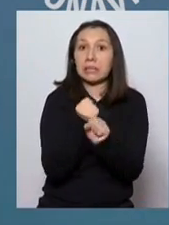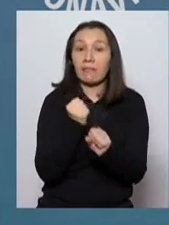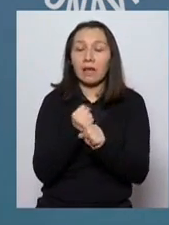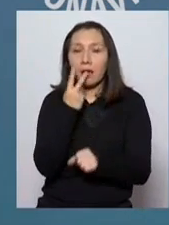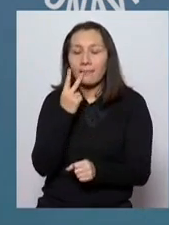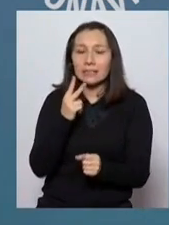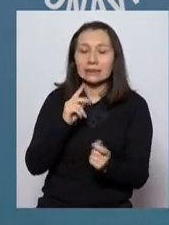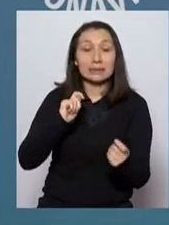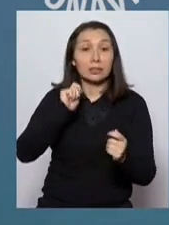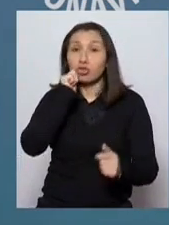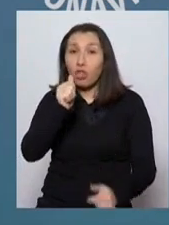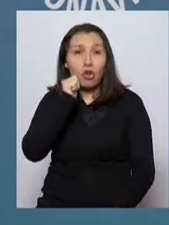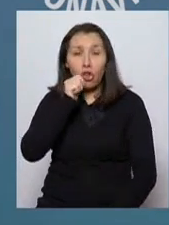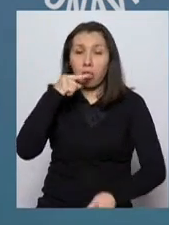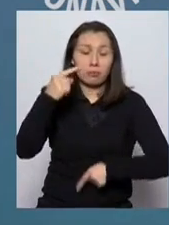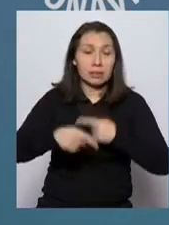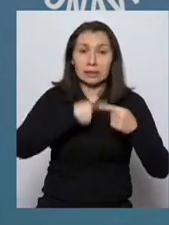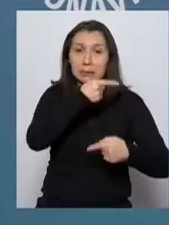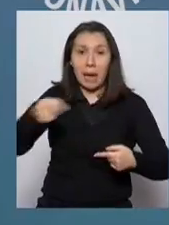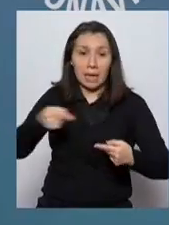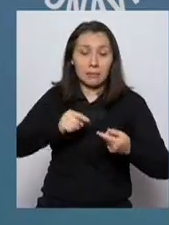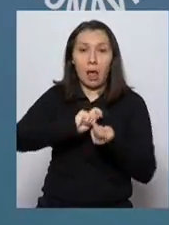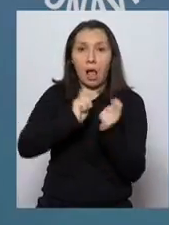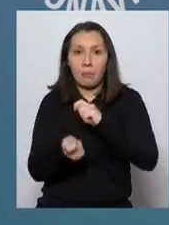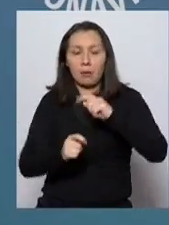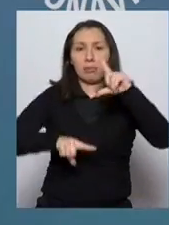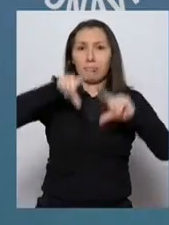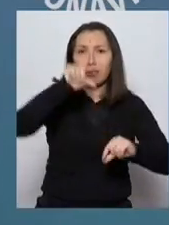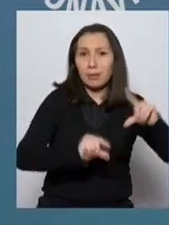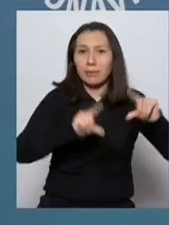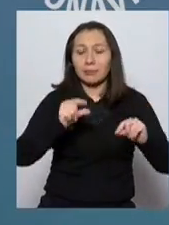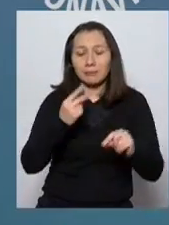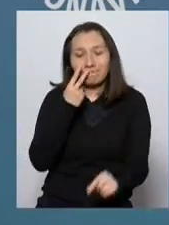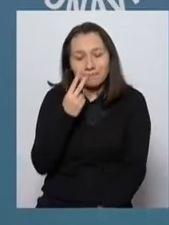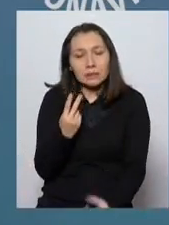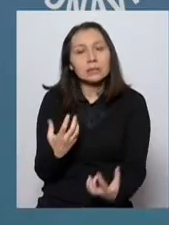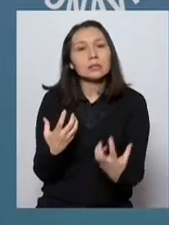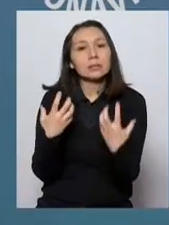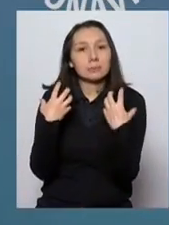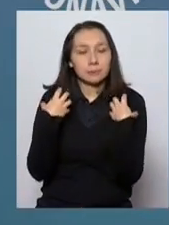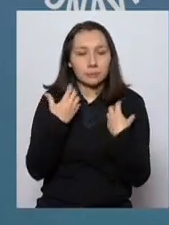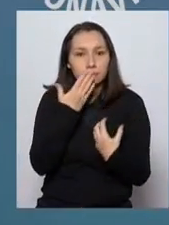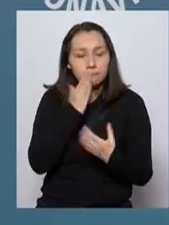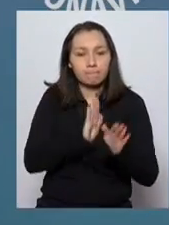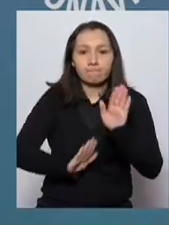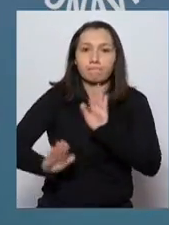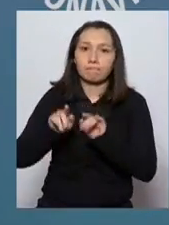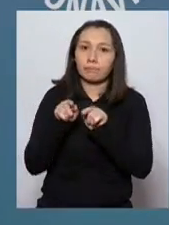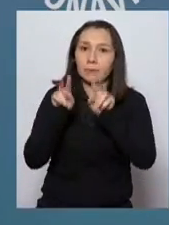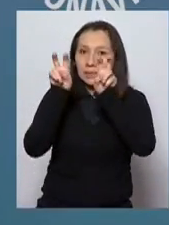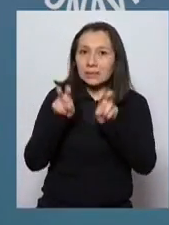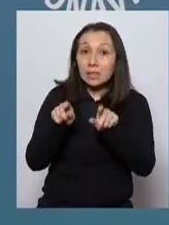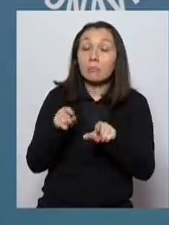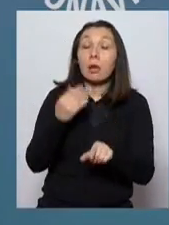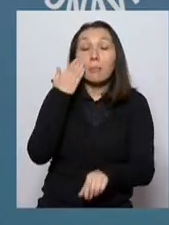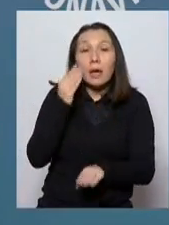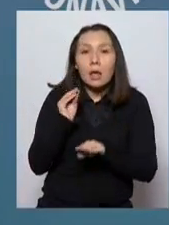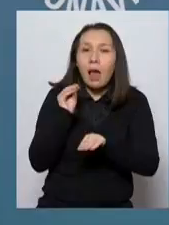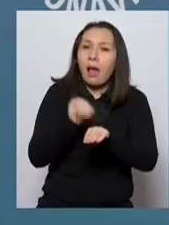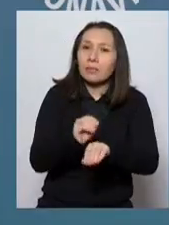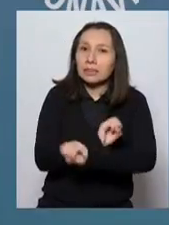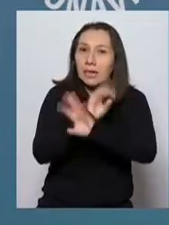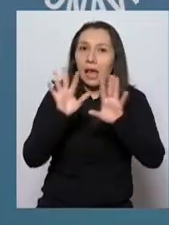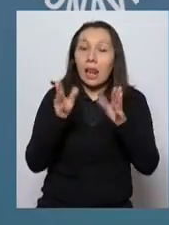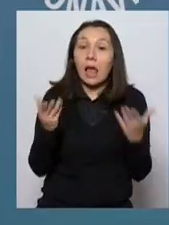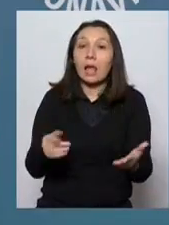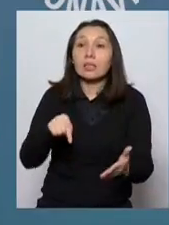van cambiando toda la semana. Creo que tenemos que ser responsables en este sentido, pero advertir con mucha claridad